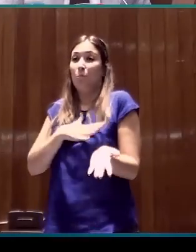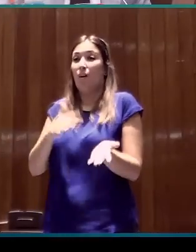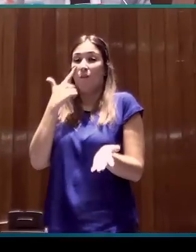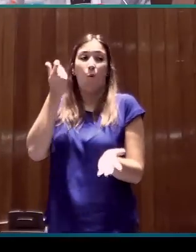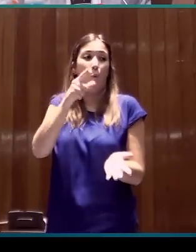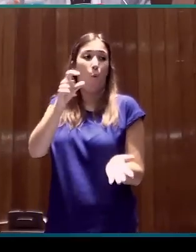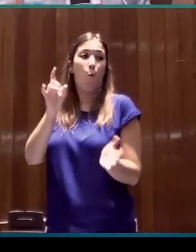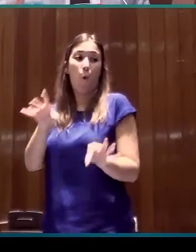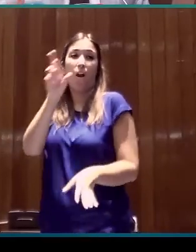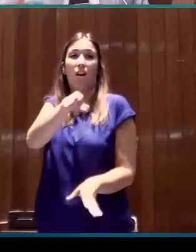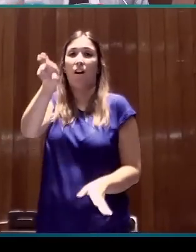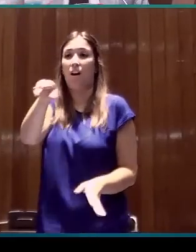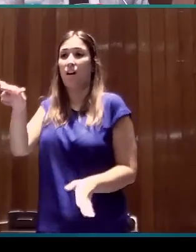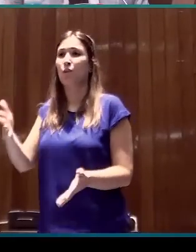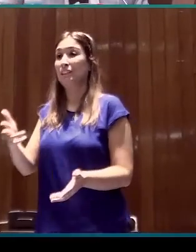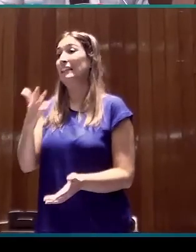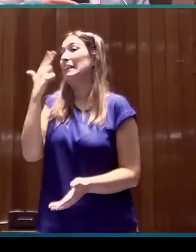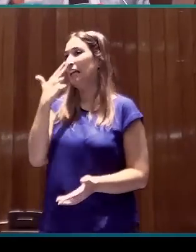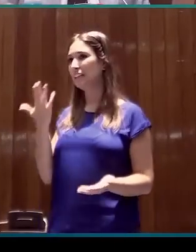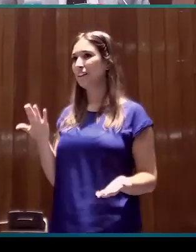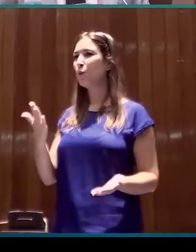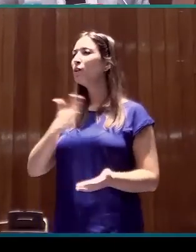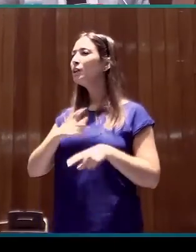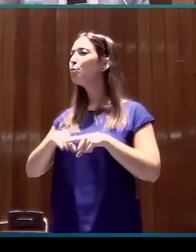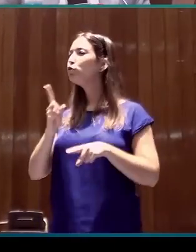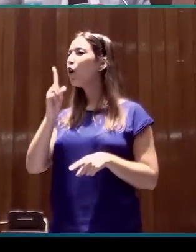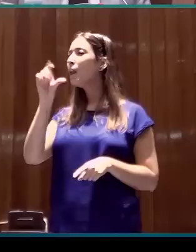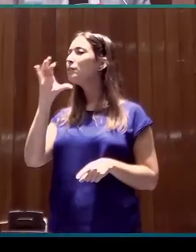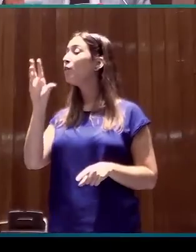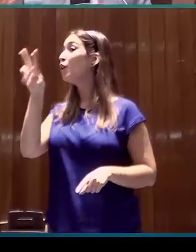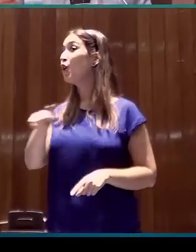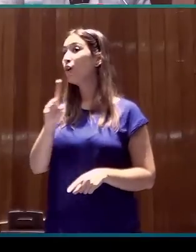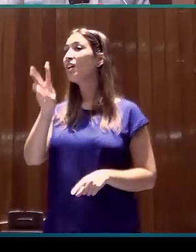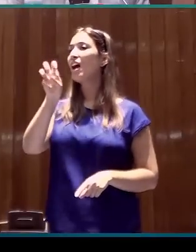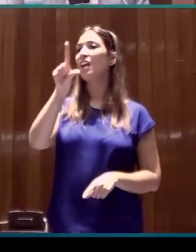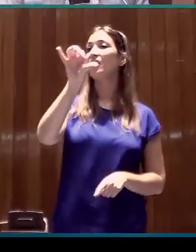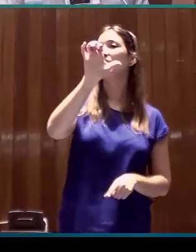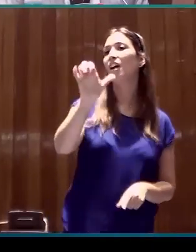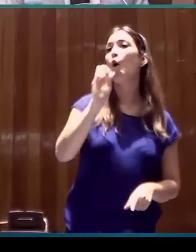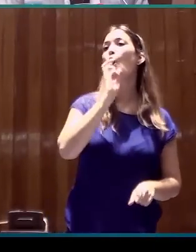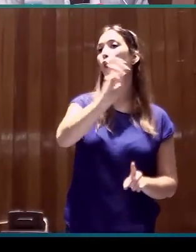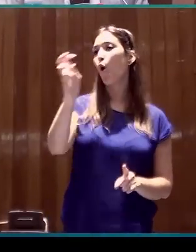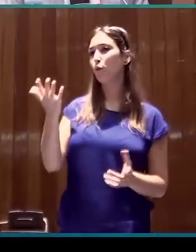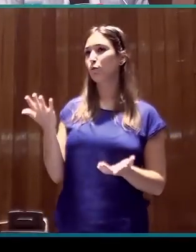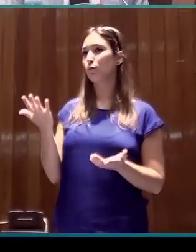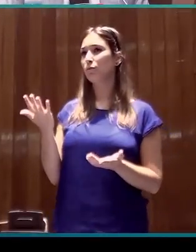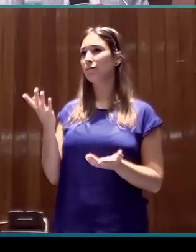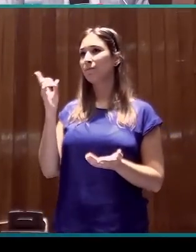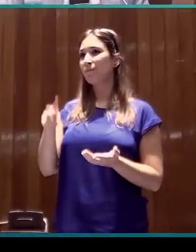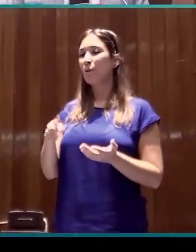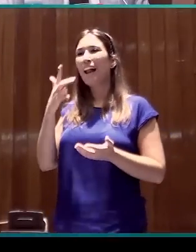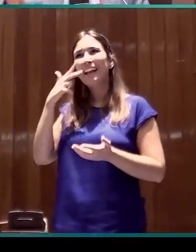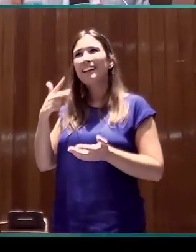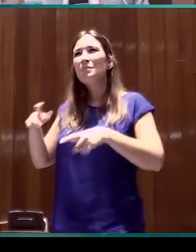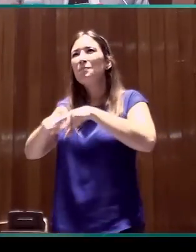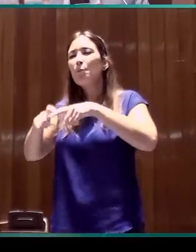lo cual es interesante desde el punto de vista tipológico de las lenguas de signos y también para la génesis de las